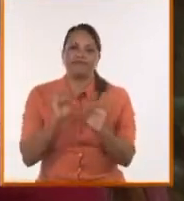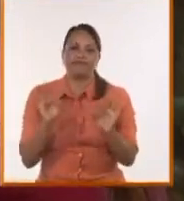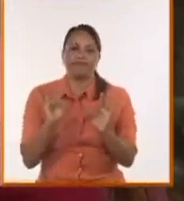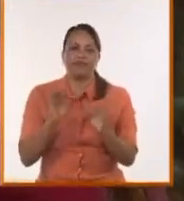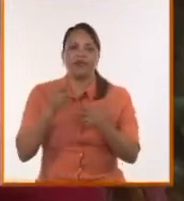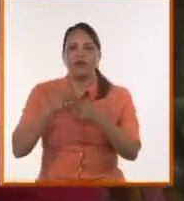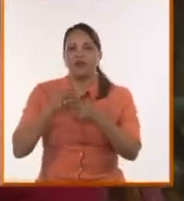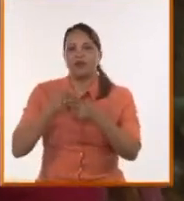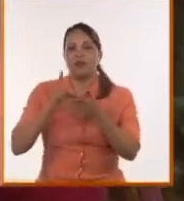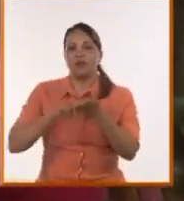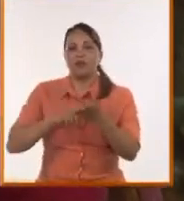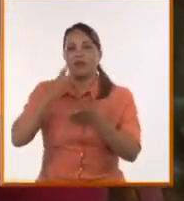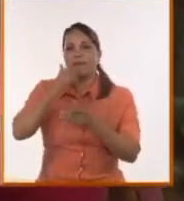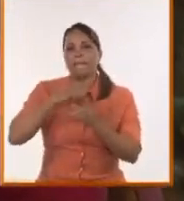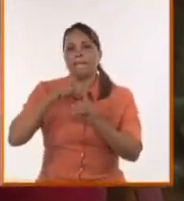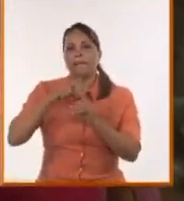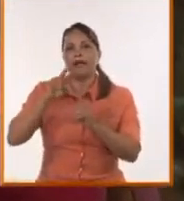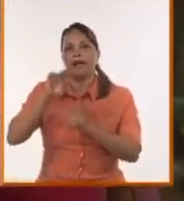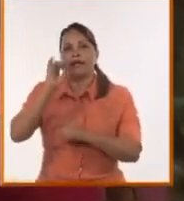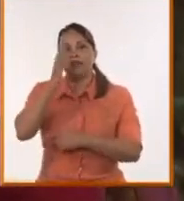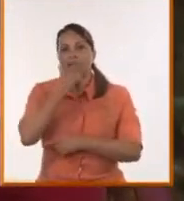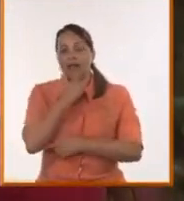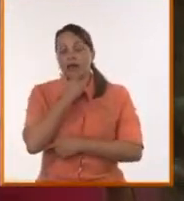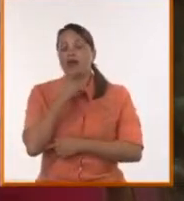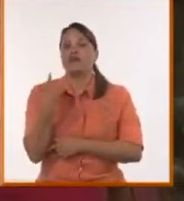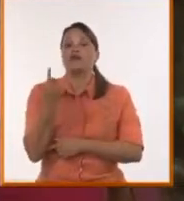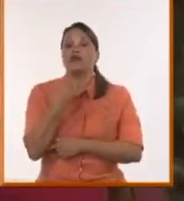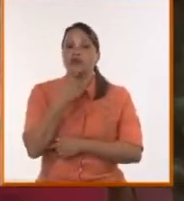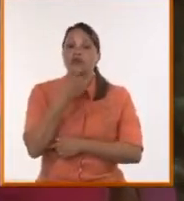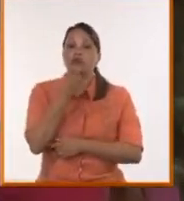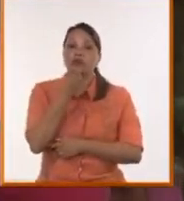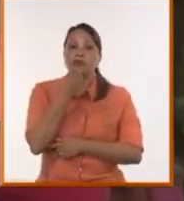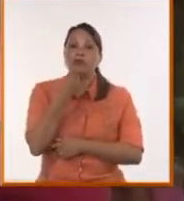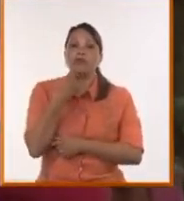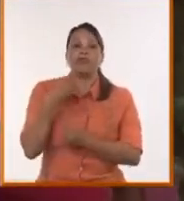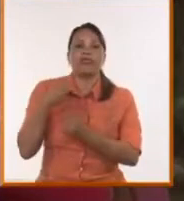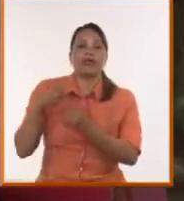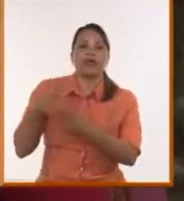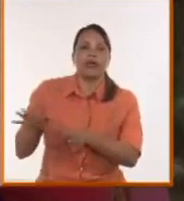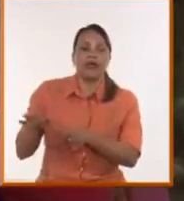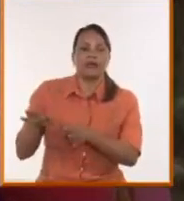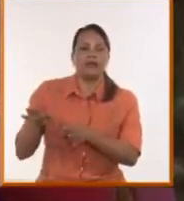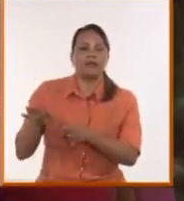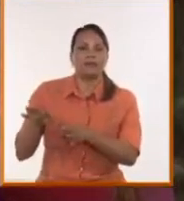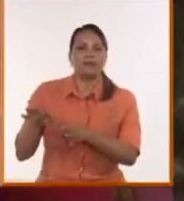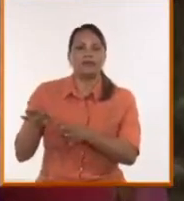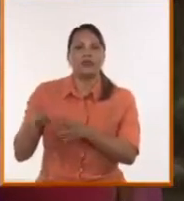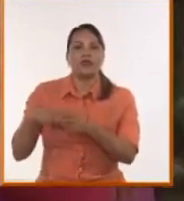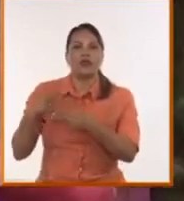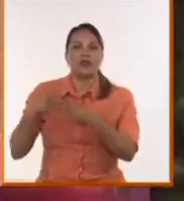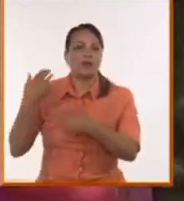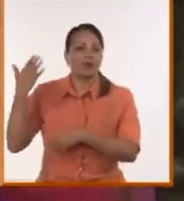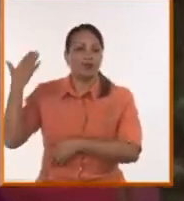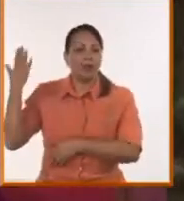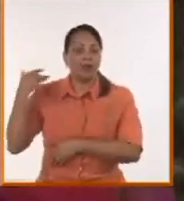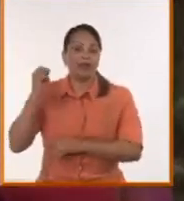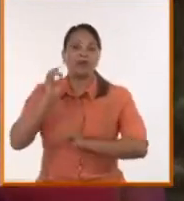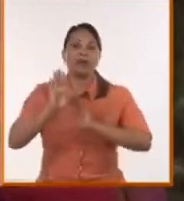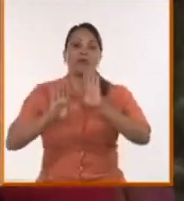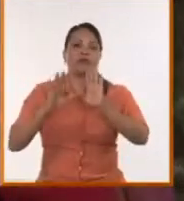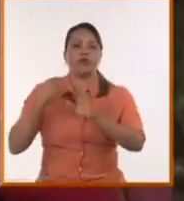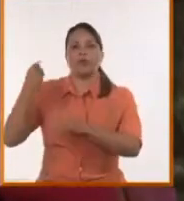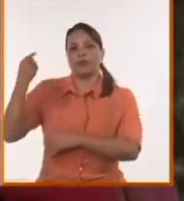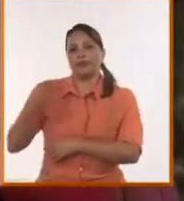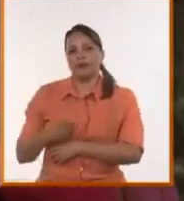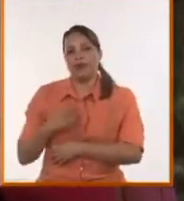Patria es que tenemos que ser capaces de dejar todo lo que hemos hecho colgado en la pared, que haga parte de nuestro museo personal,